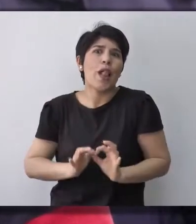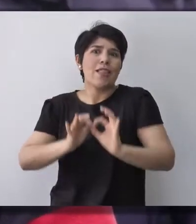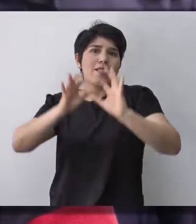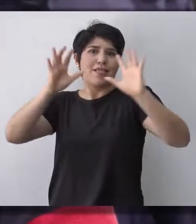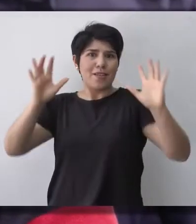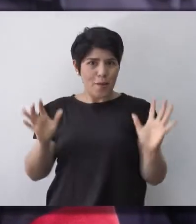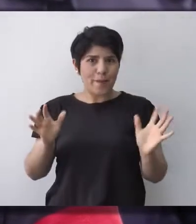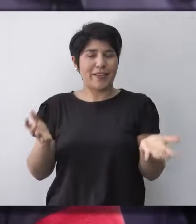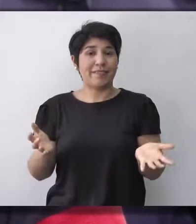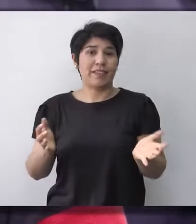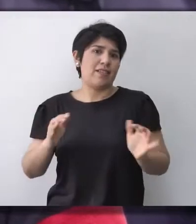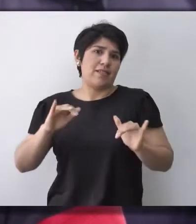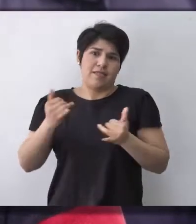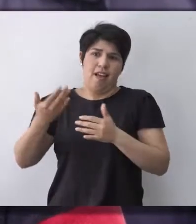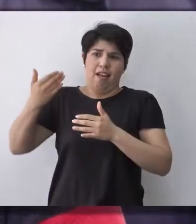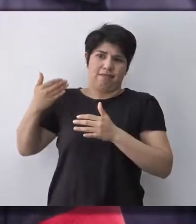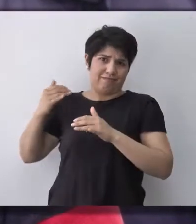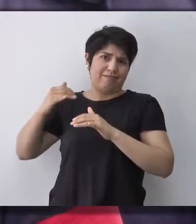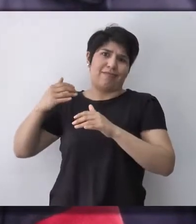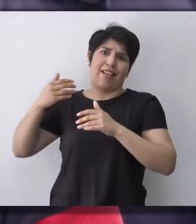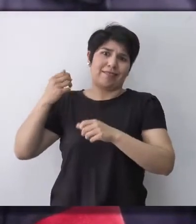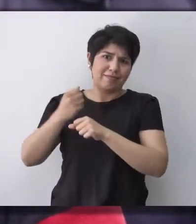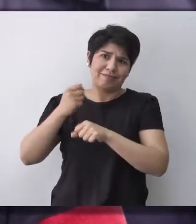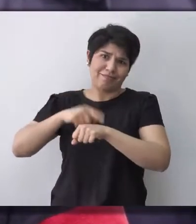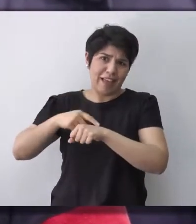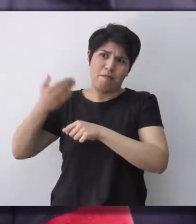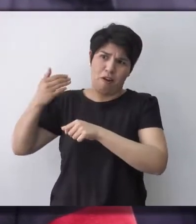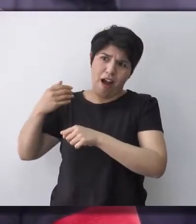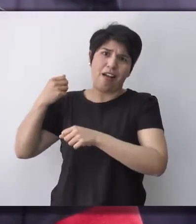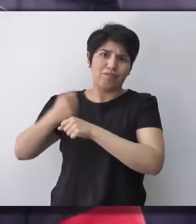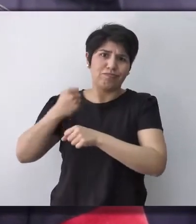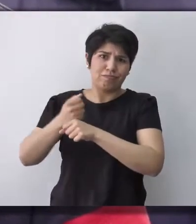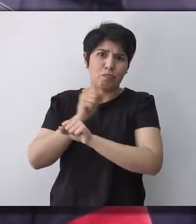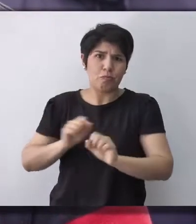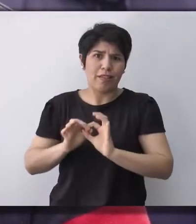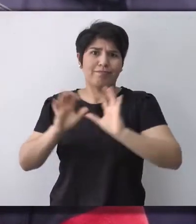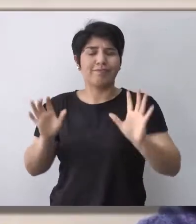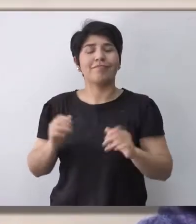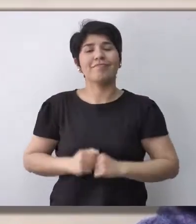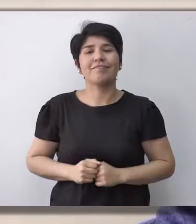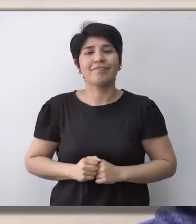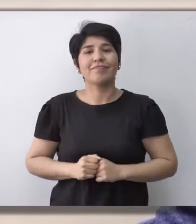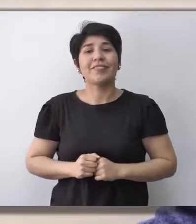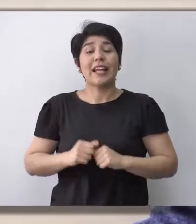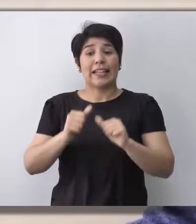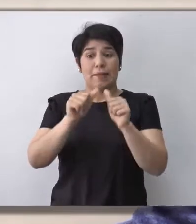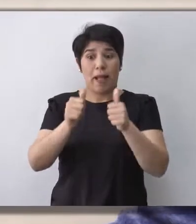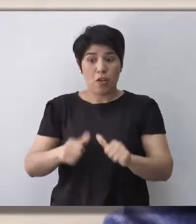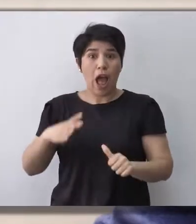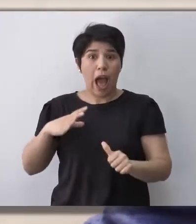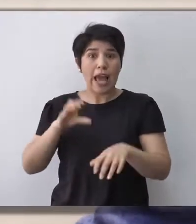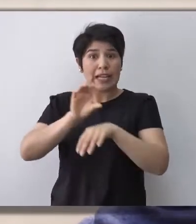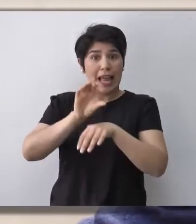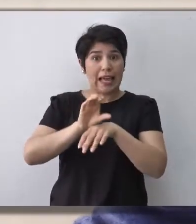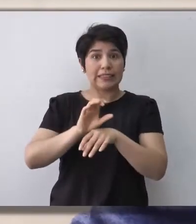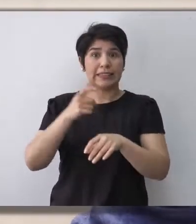autonomía, esa independencia, como hace mucho tiempo atrás lo lograron otras personas ciegas. En Maldonado hay